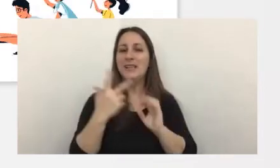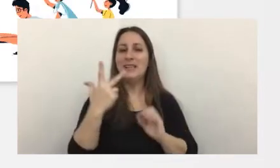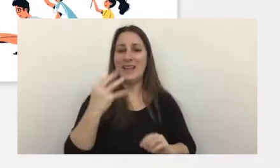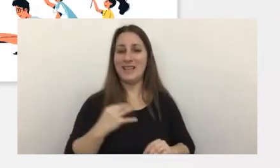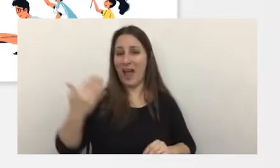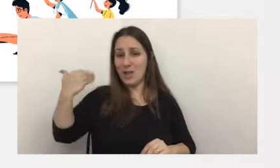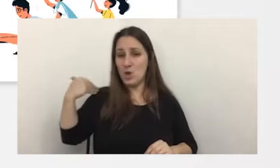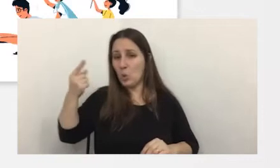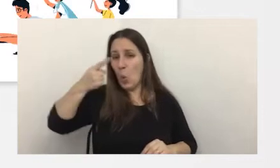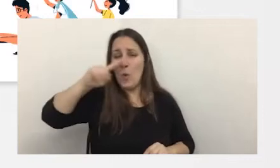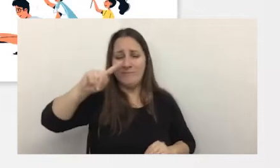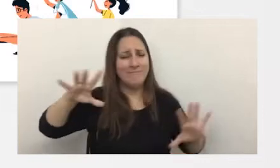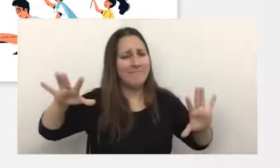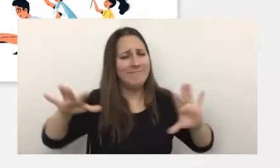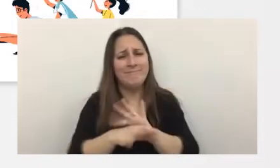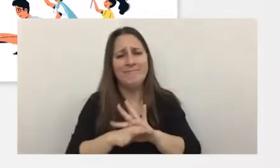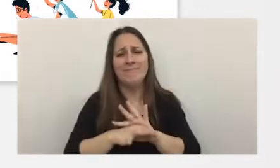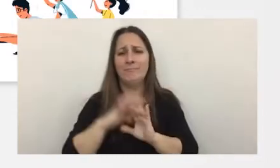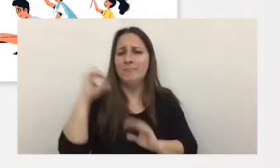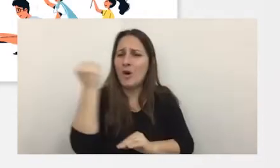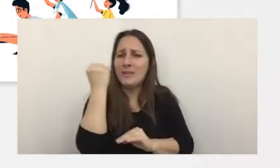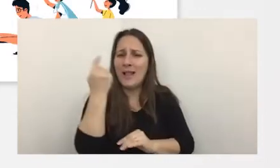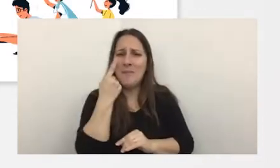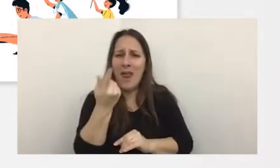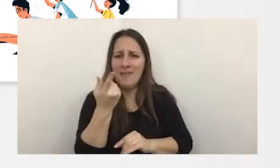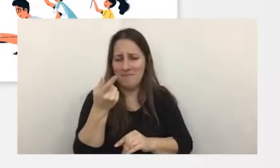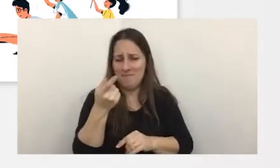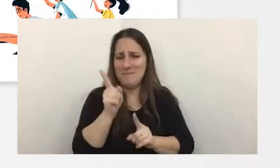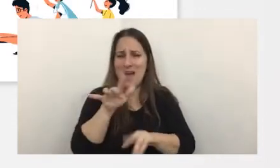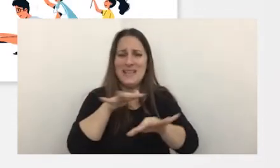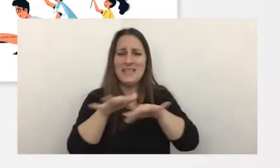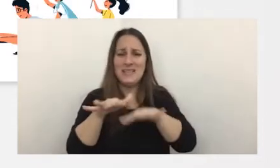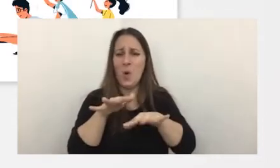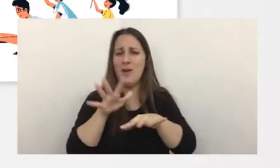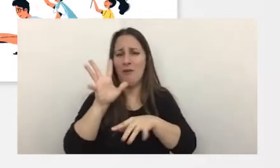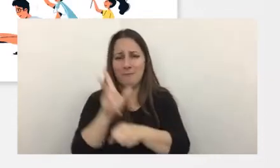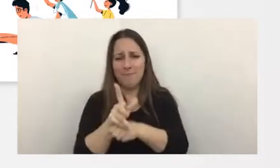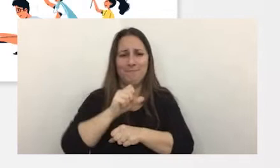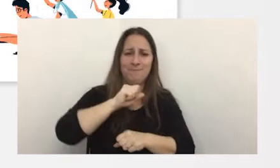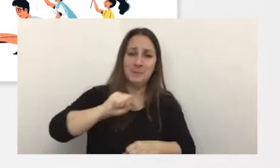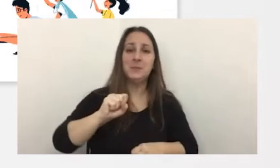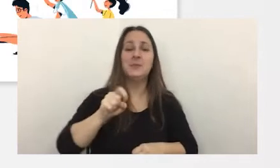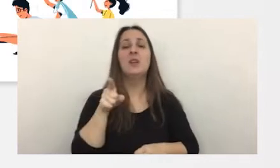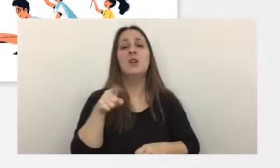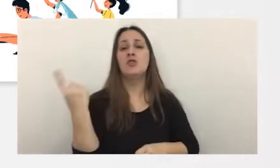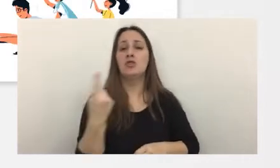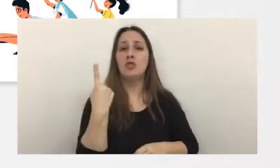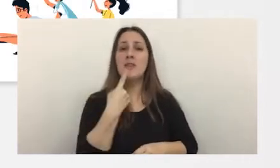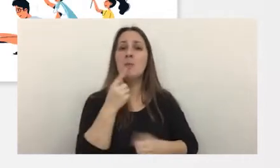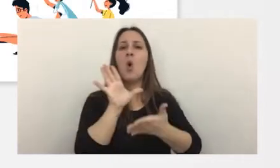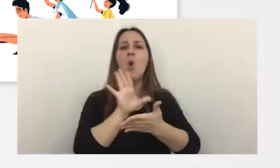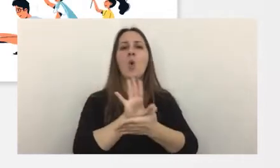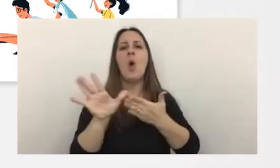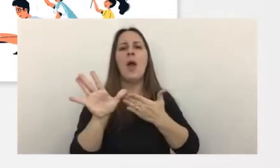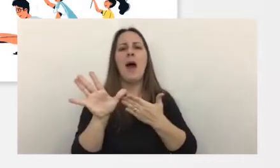fueron clave para experimentar lo que estamos viviendo en este momento nosotros lo llamamos la nueva